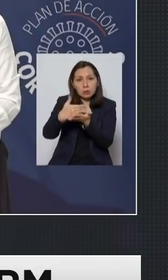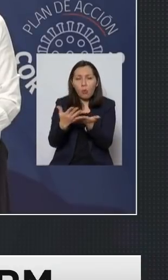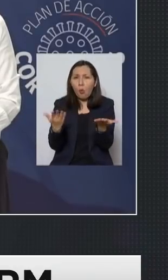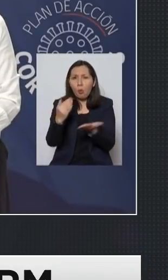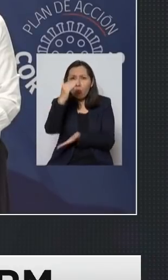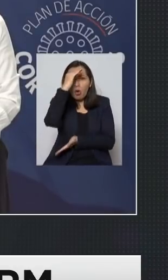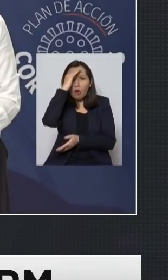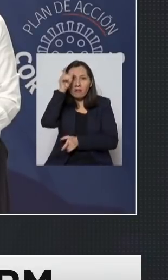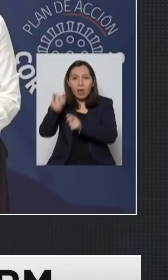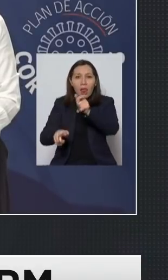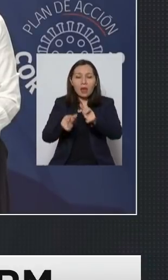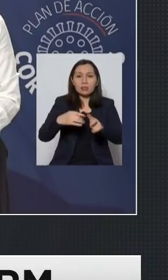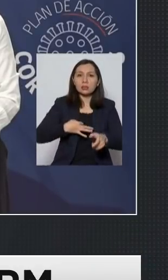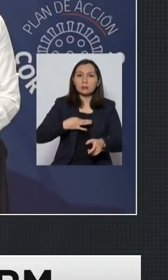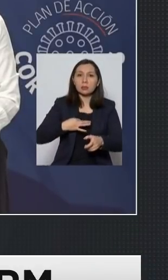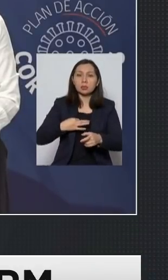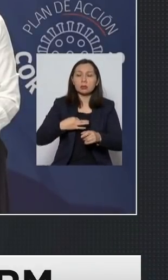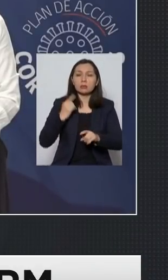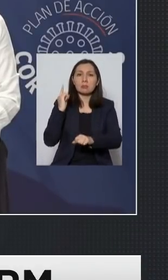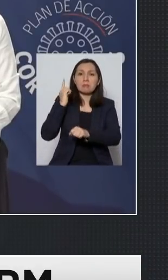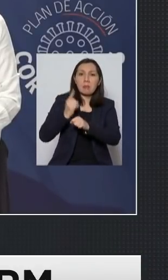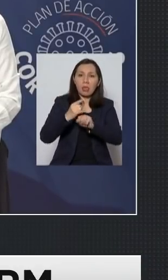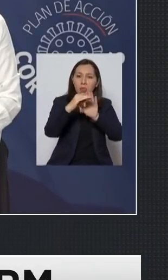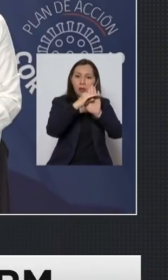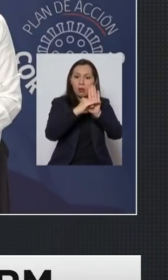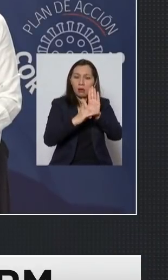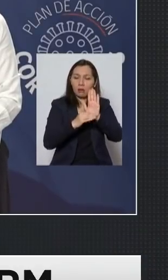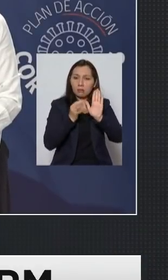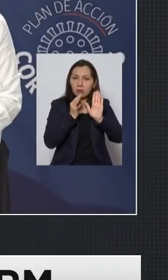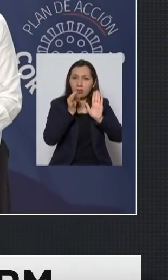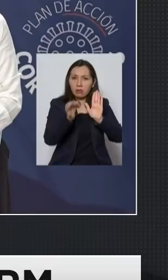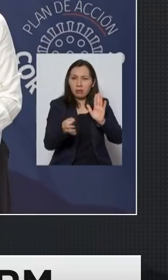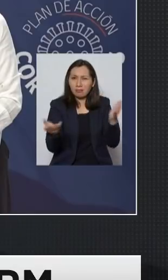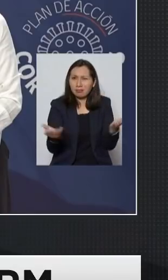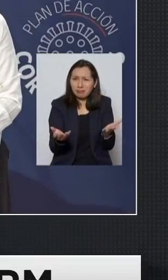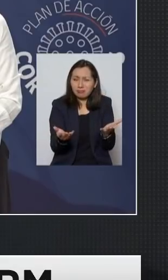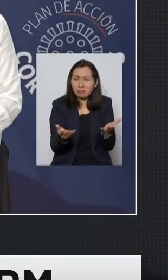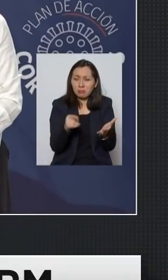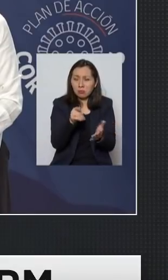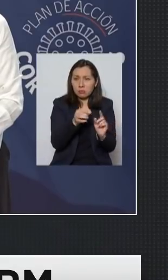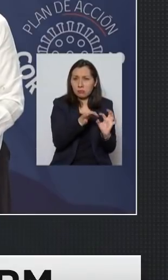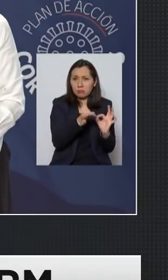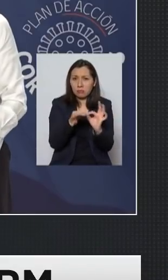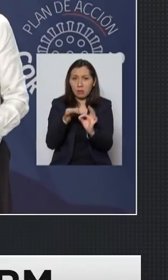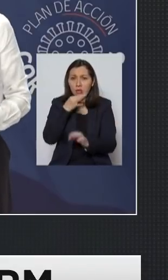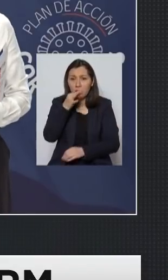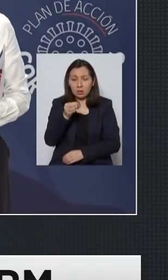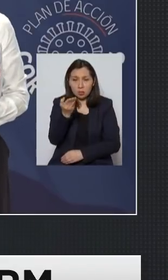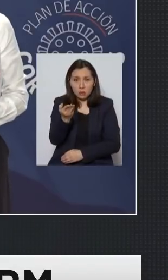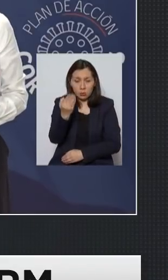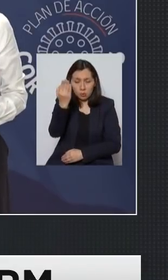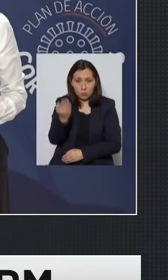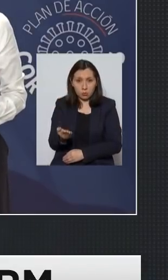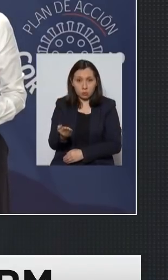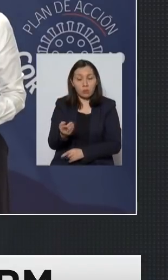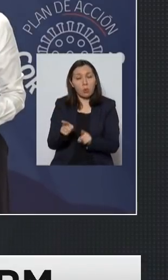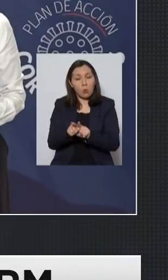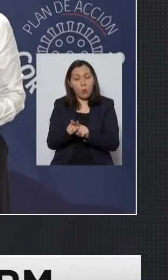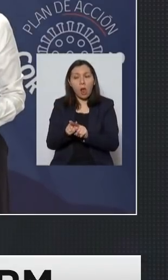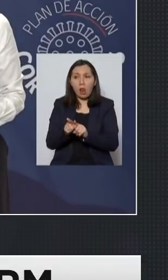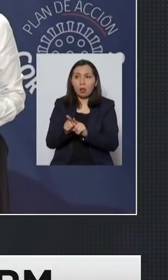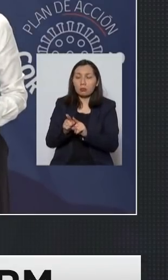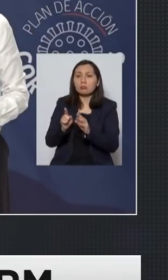entonces la ciudadanía en las medidas que se han implementado? estas palabras quieren decir que usted se va a abrir a